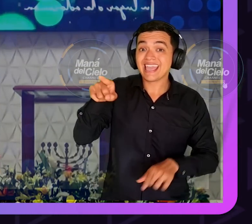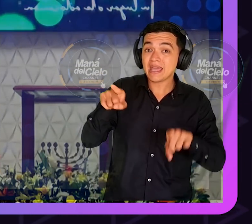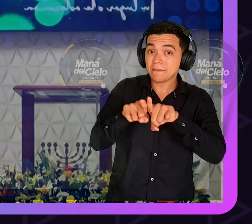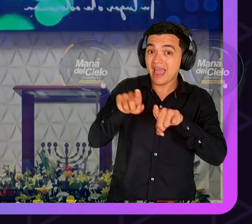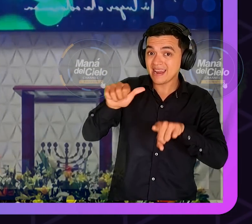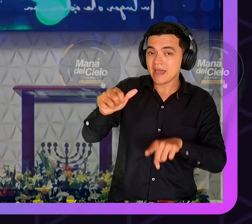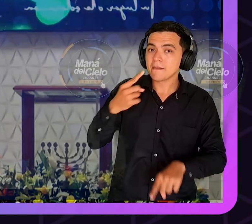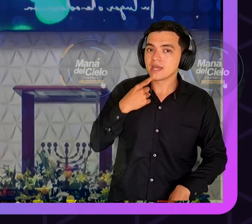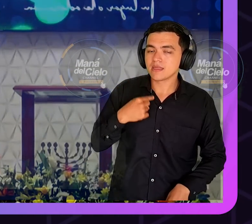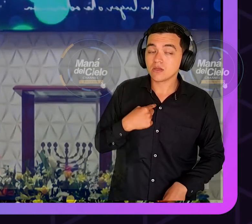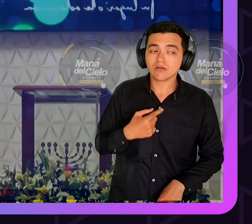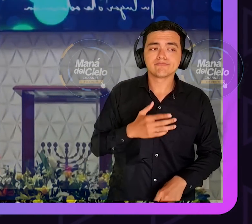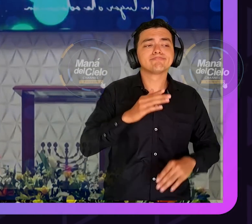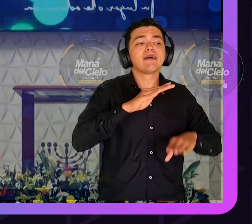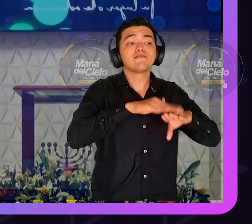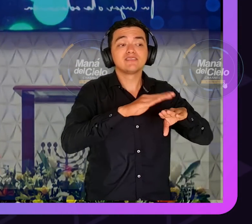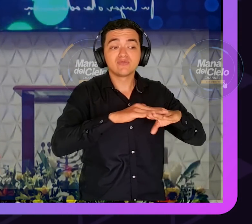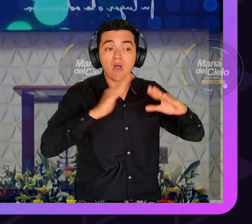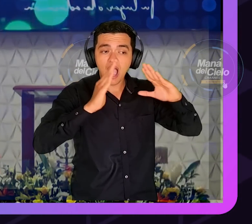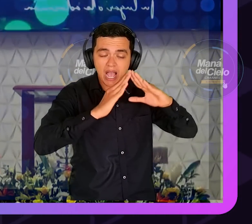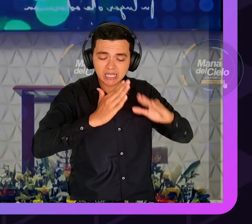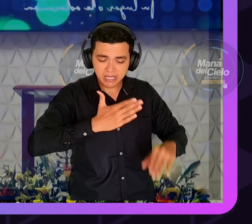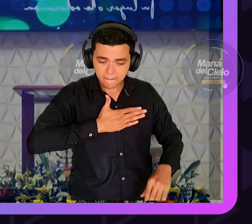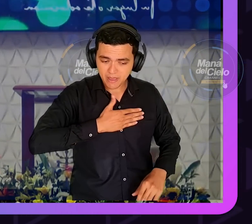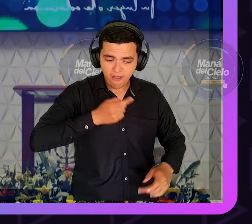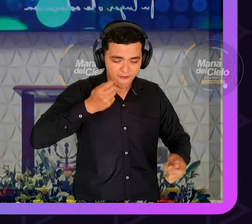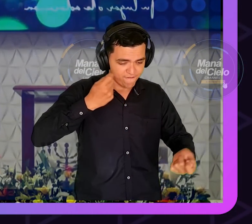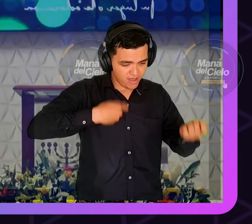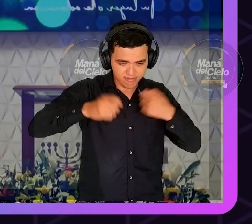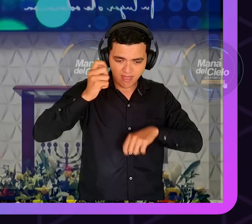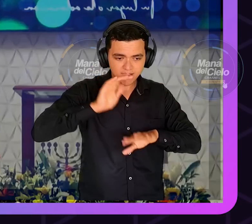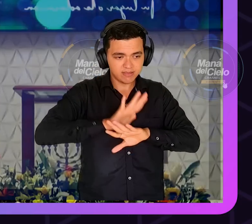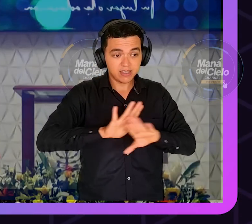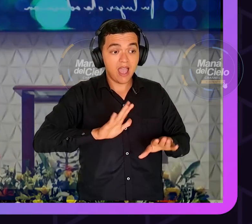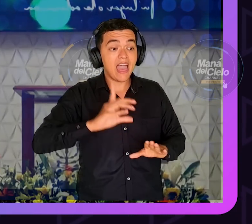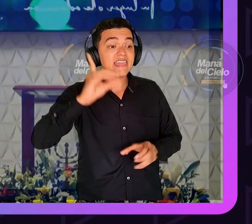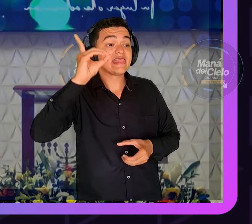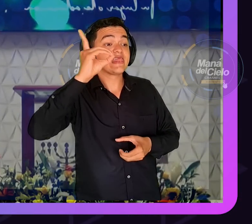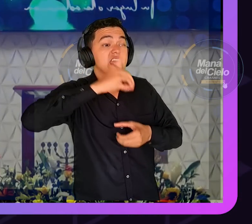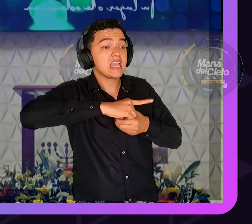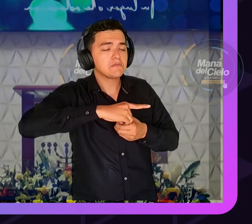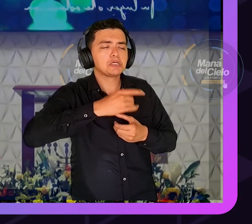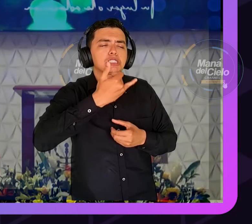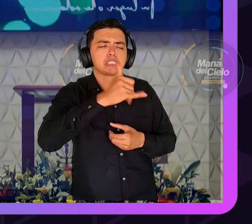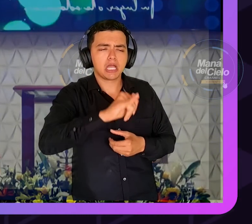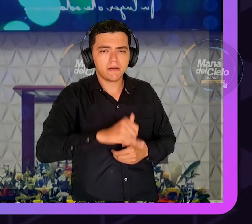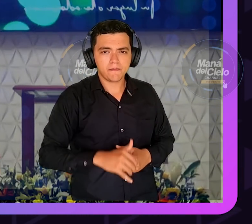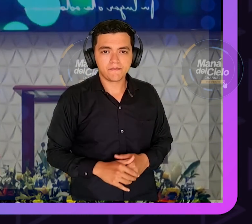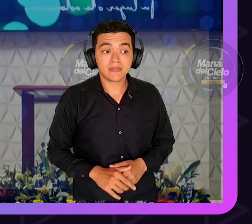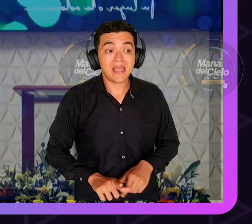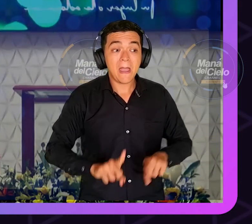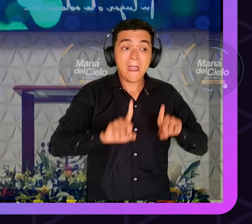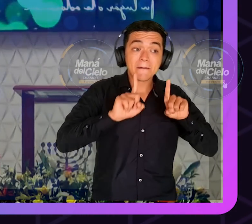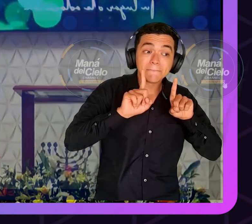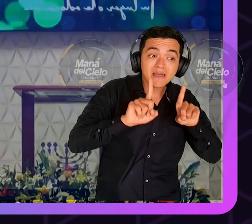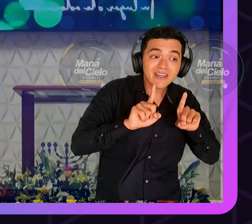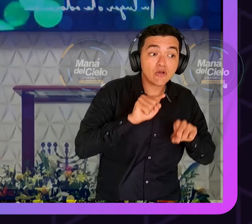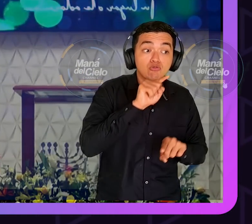proceso largo me mostró cómo se convirtió fue una cosa espectacular cómo se convirtió solo no era de la iglesia ni era evangélico ni nada